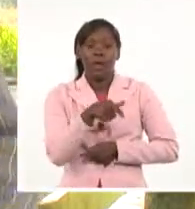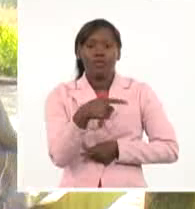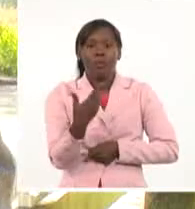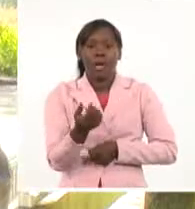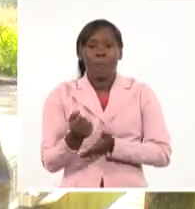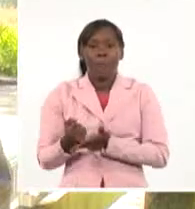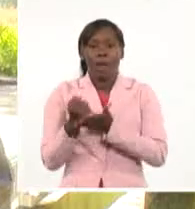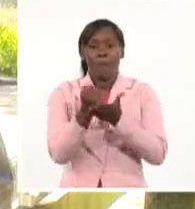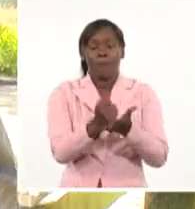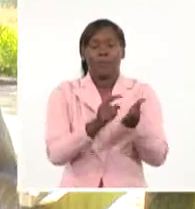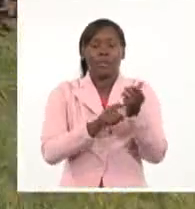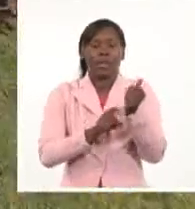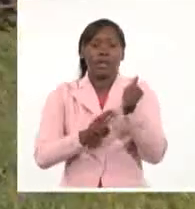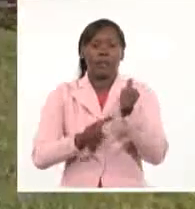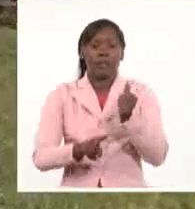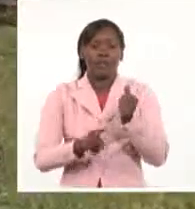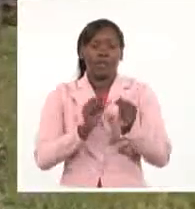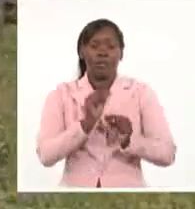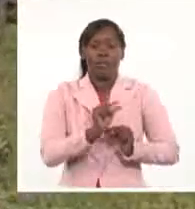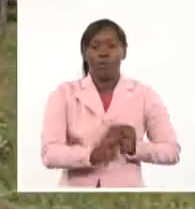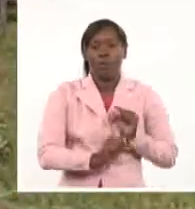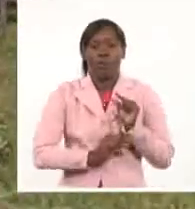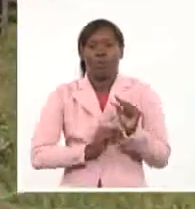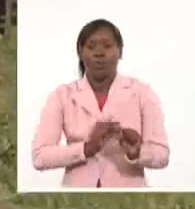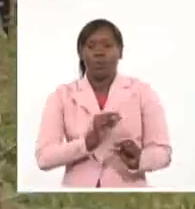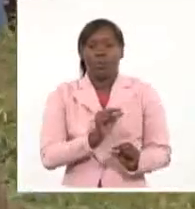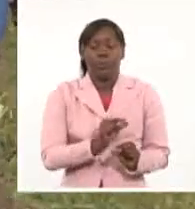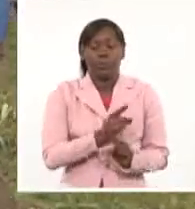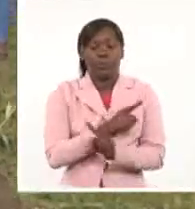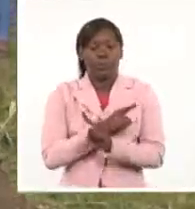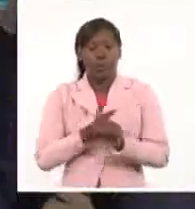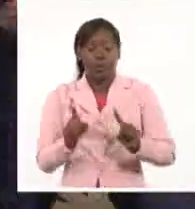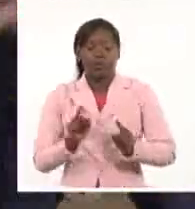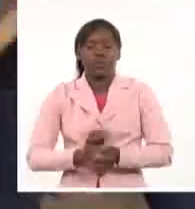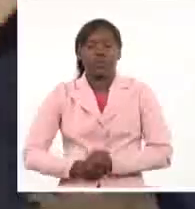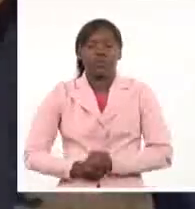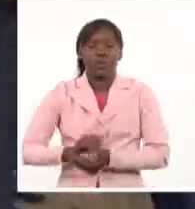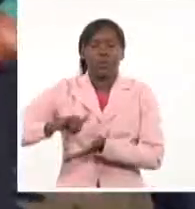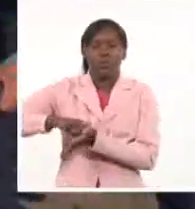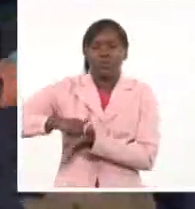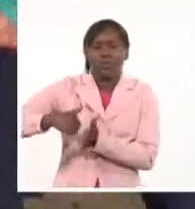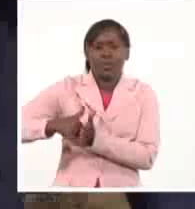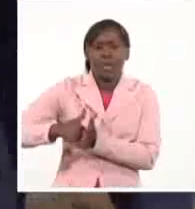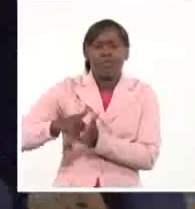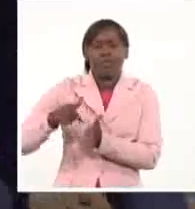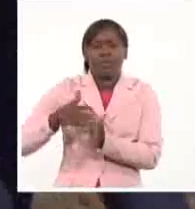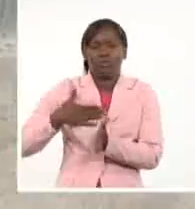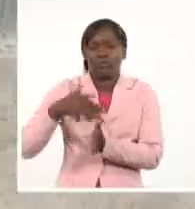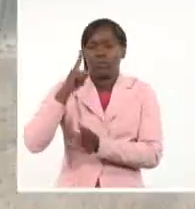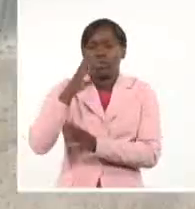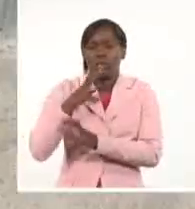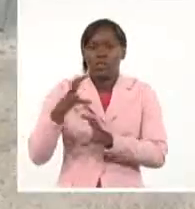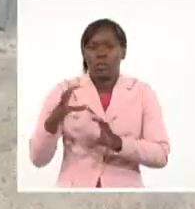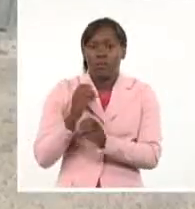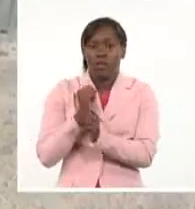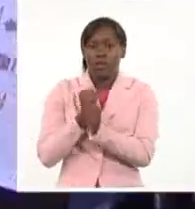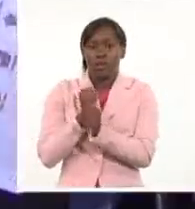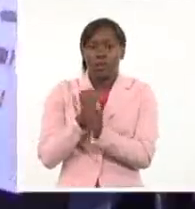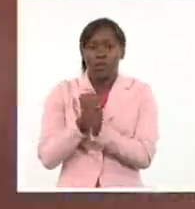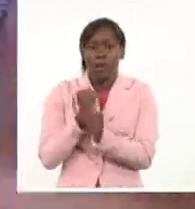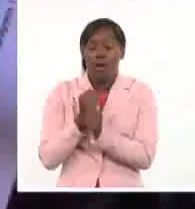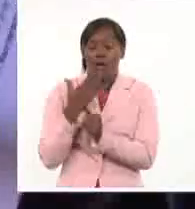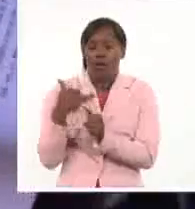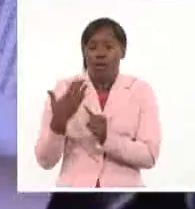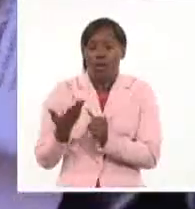provincia y el crecimiento de esto. En cuanto a la implementación de la estrategia y los proyectos que tributan a ella, el trabajo se sustenta también en la